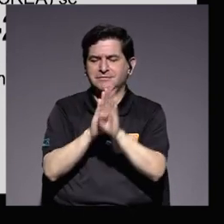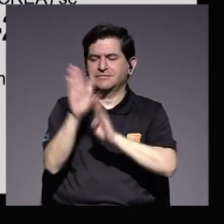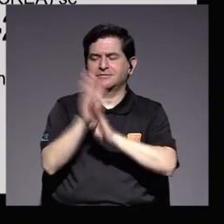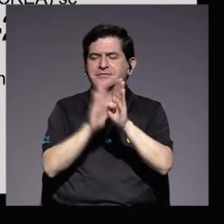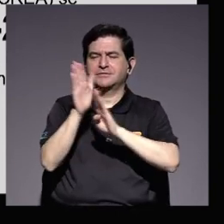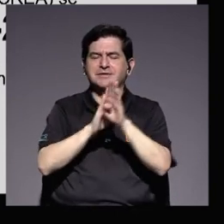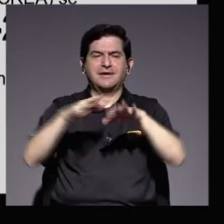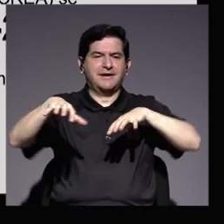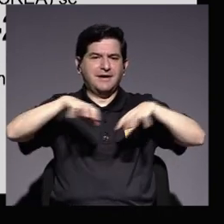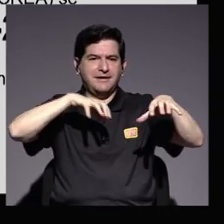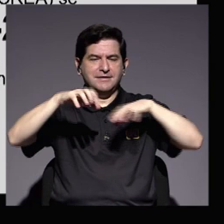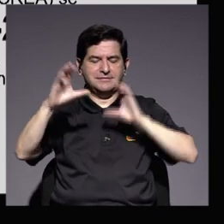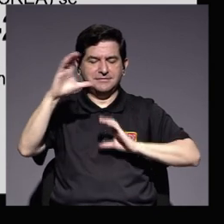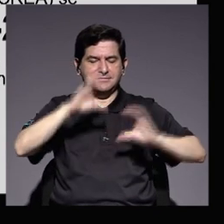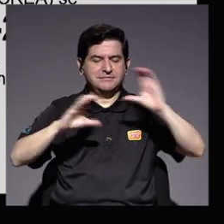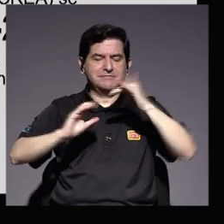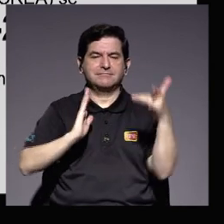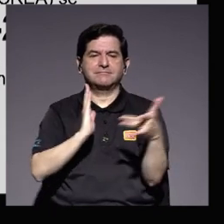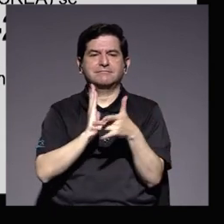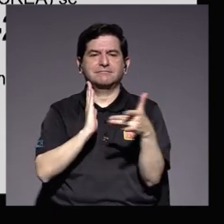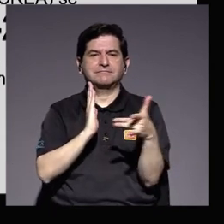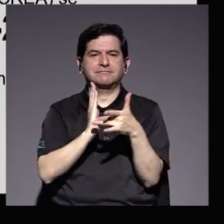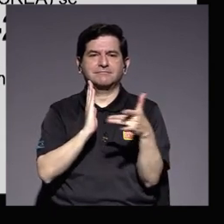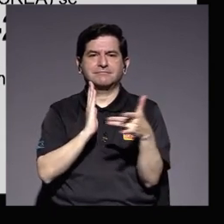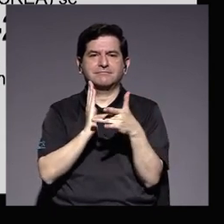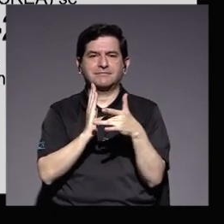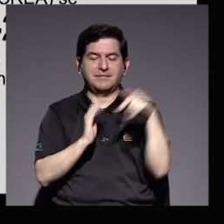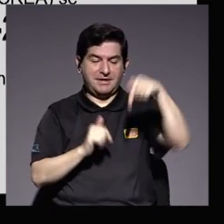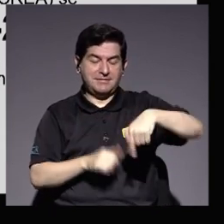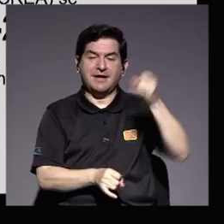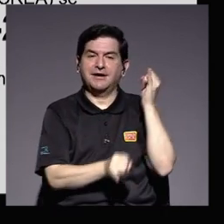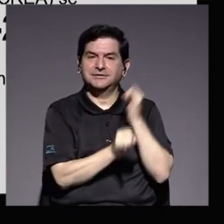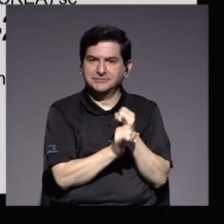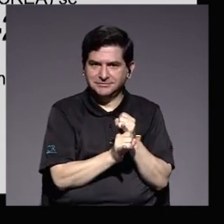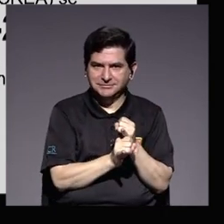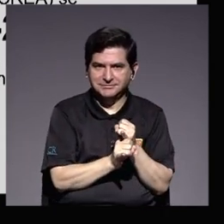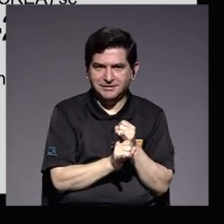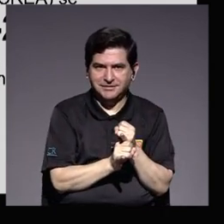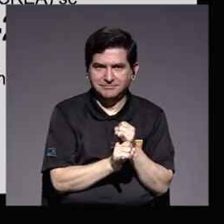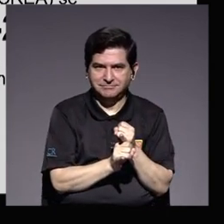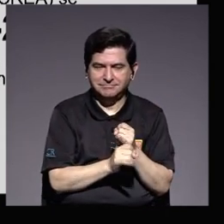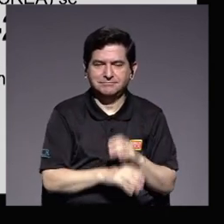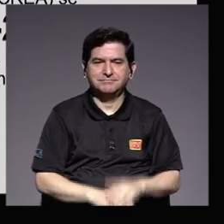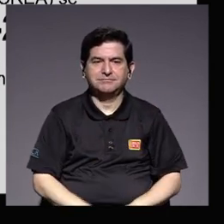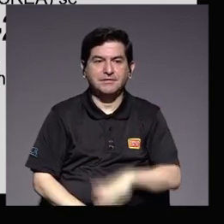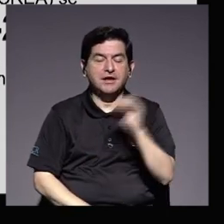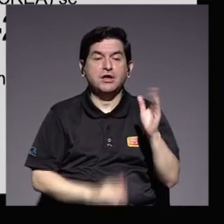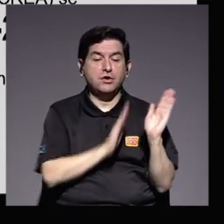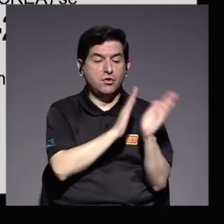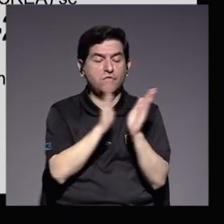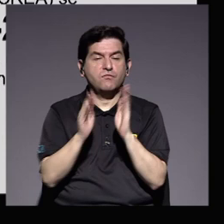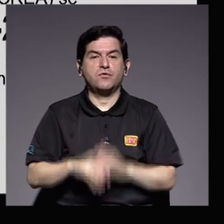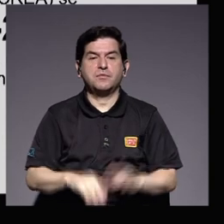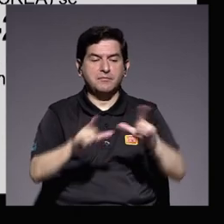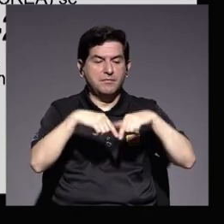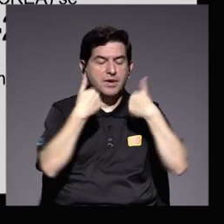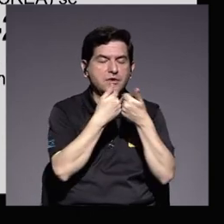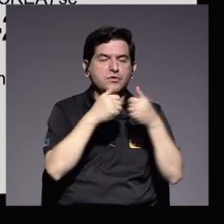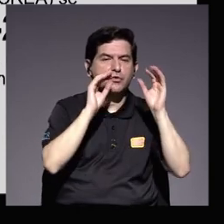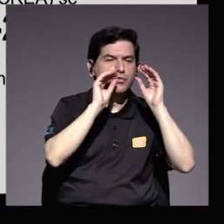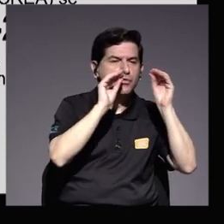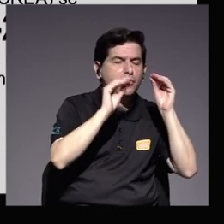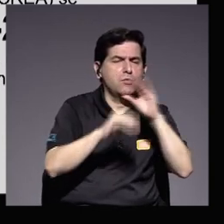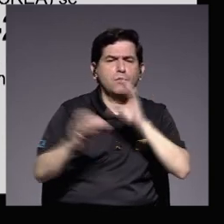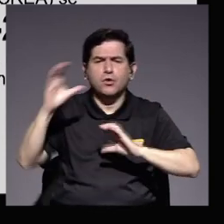superior de las actividades científicas y tecnológicas en nuestra institución y para la formación de cuadros académicos y